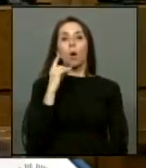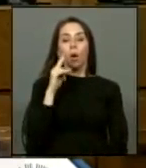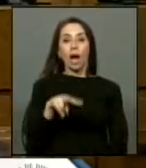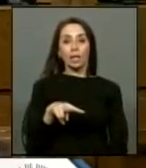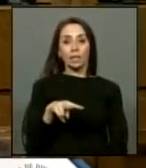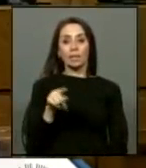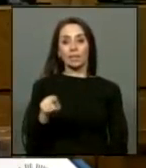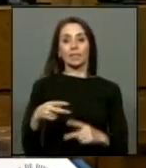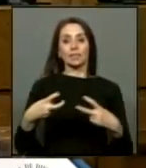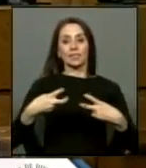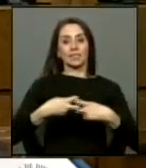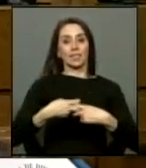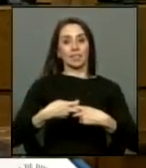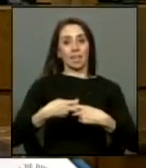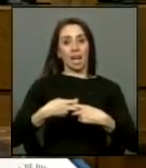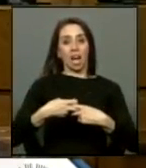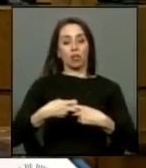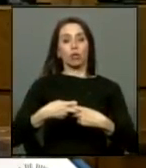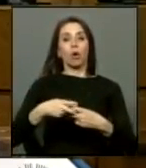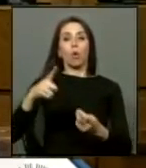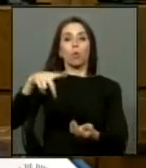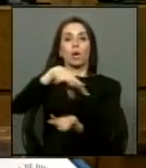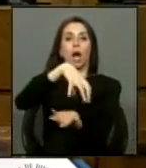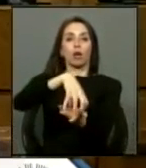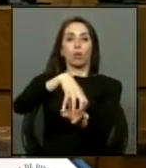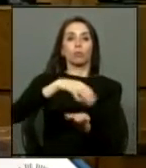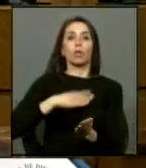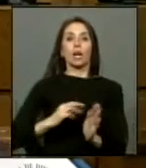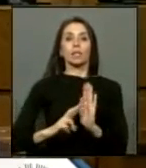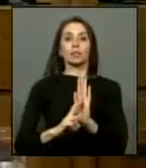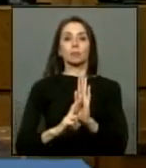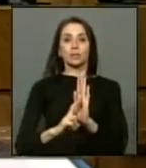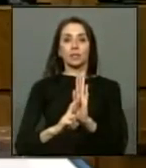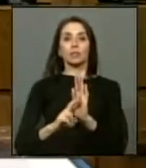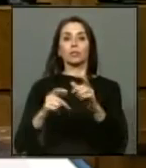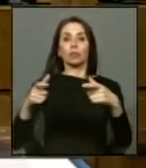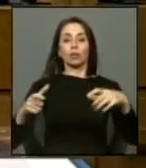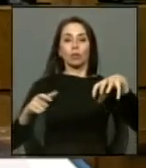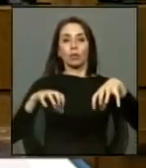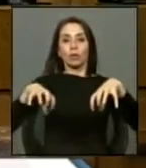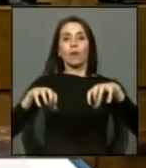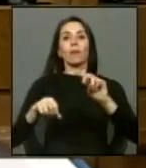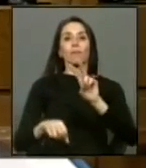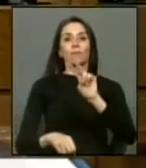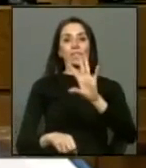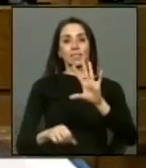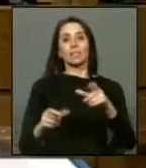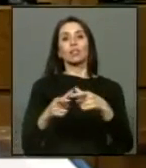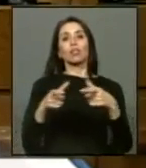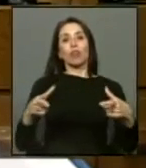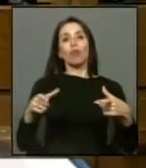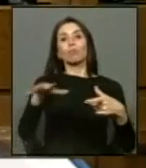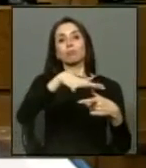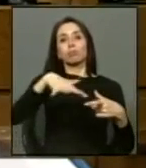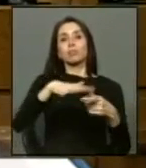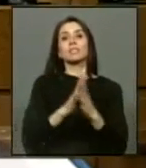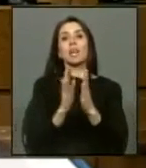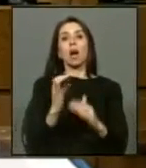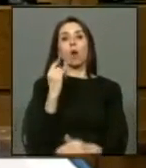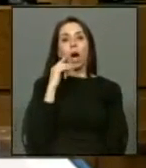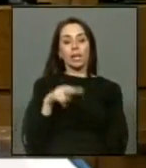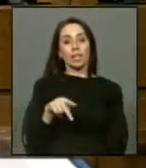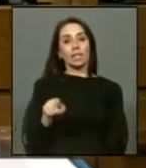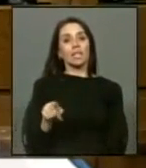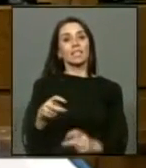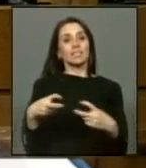Dicho sindicato pertenece a una de las comunas que represento del Distrito 25, que es San Joaquín. Para detallar, comento que el